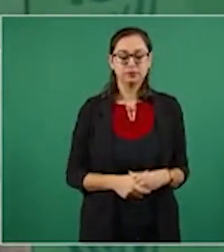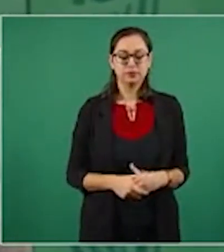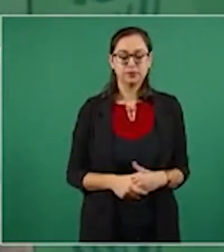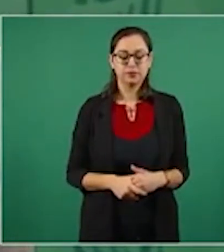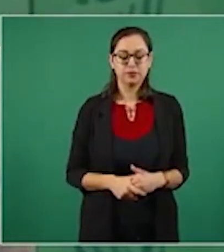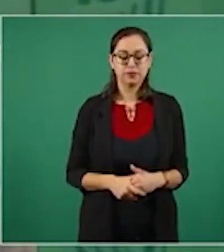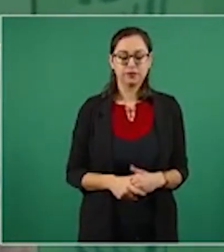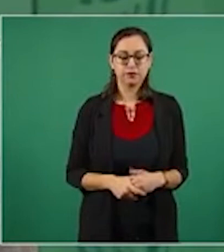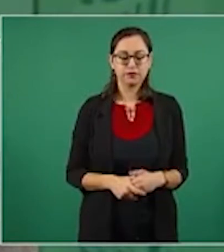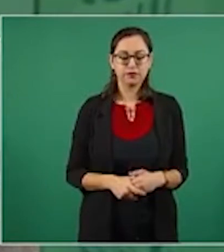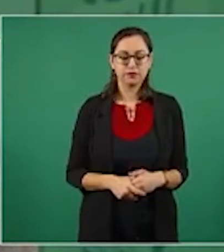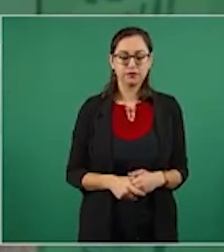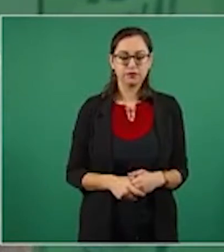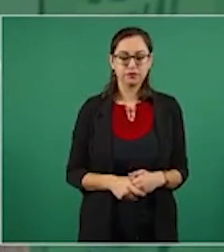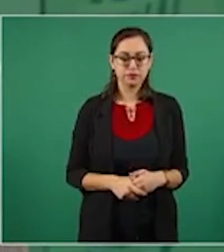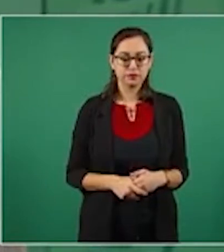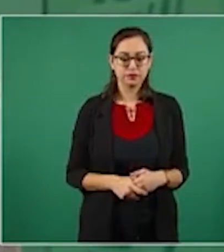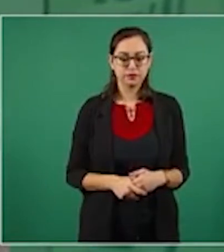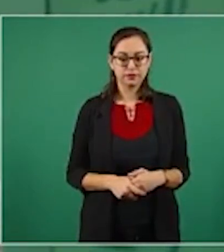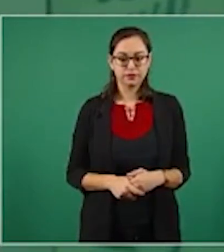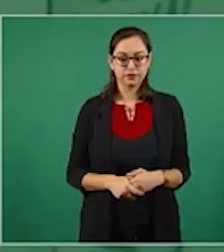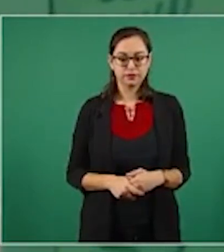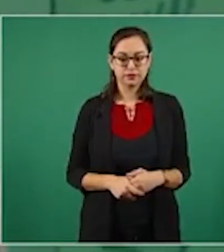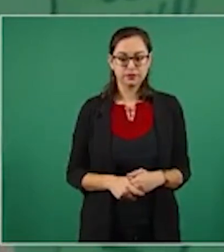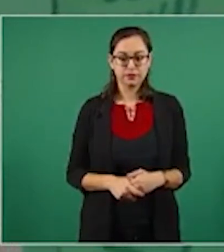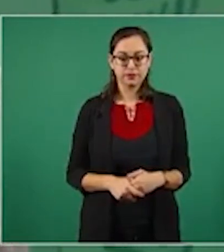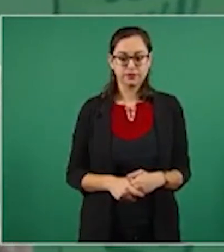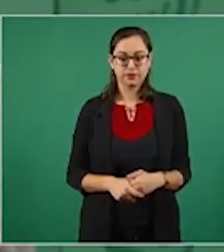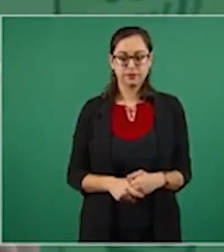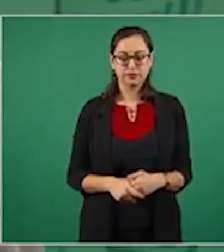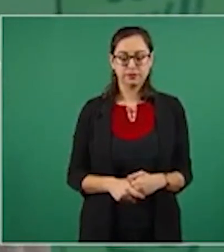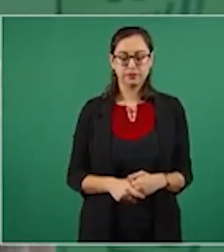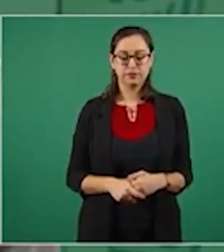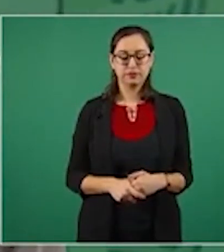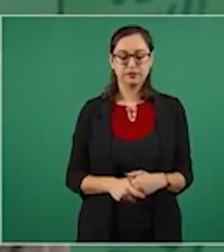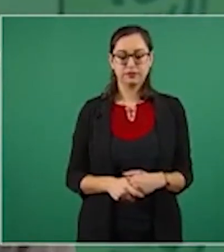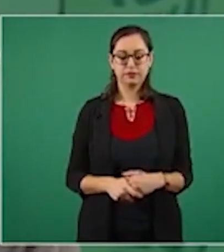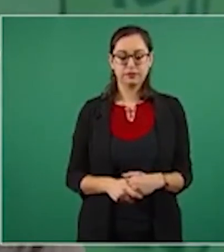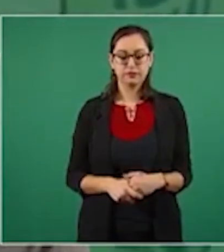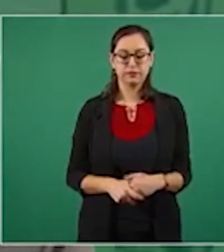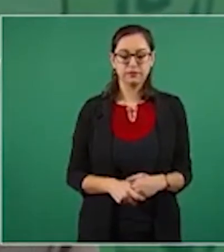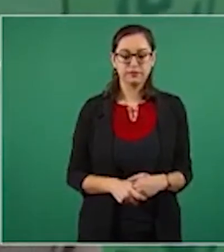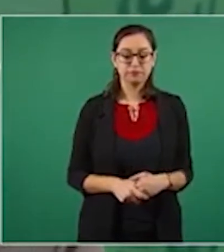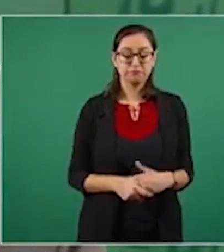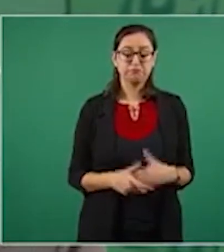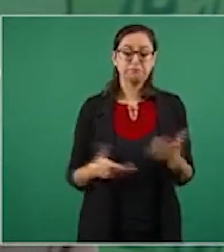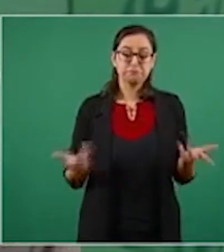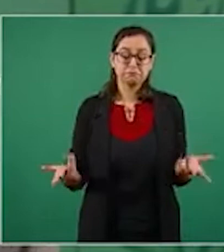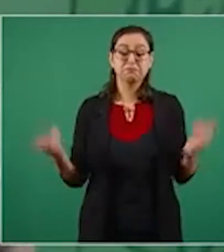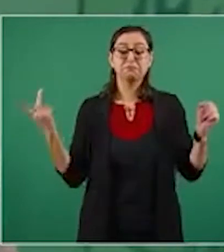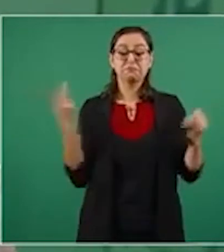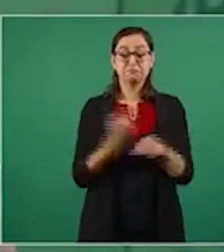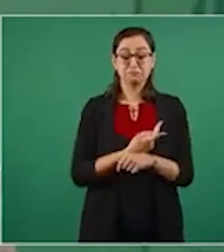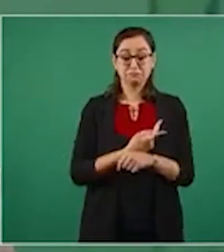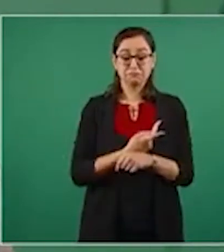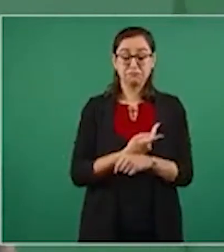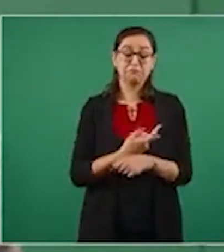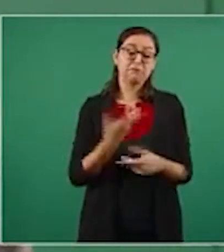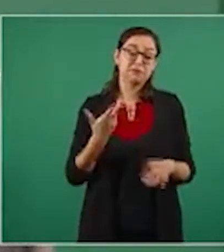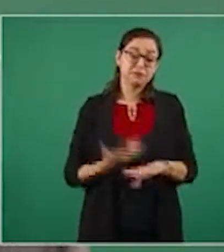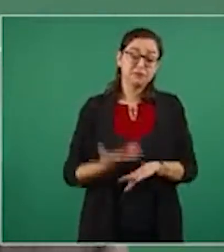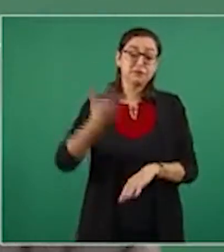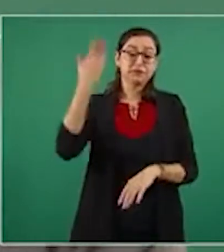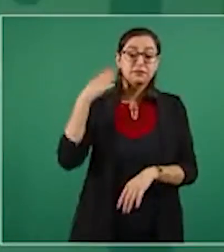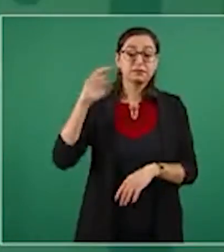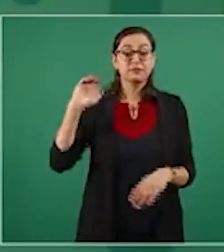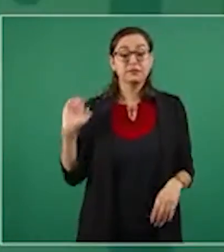Y no sólo es porque ya no tienen la publicidad que se les